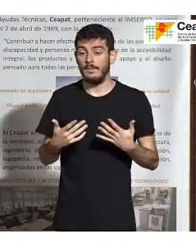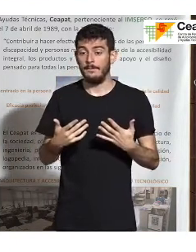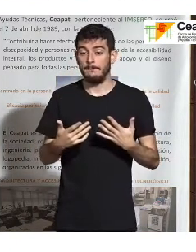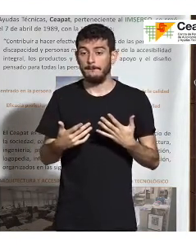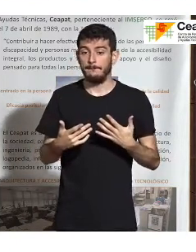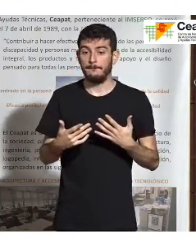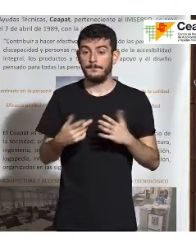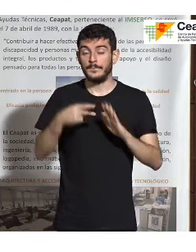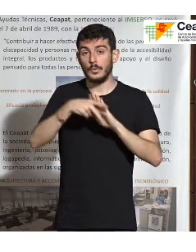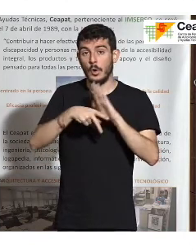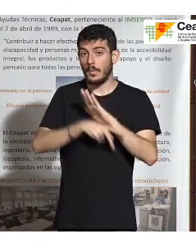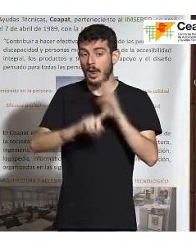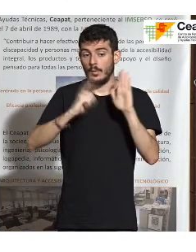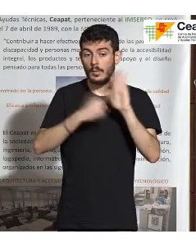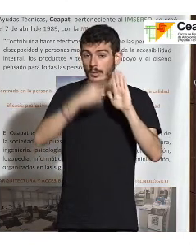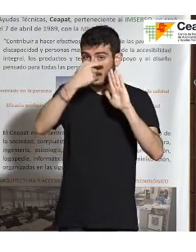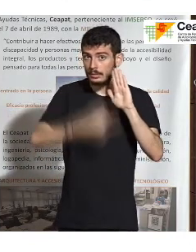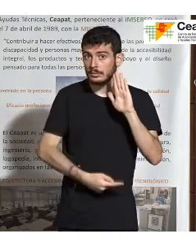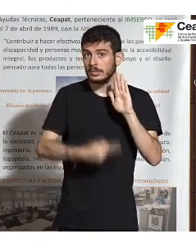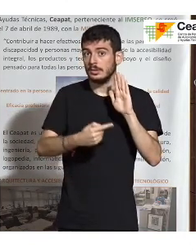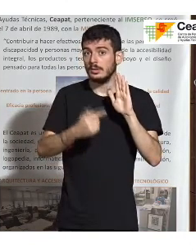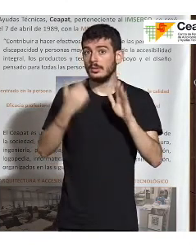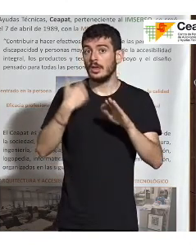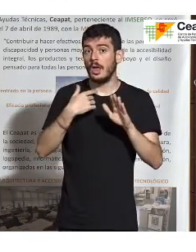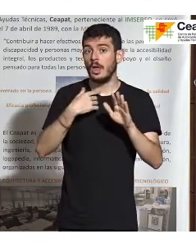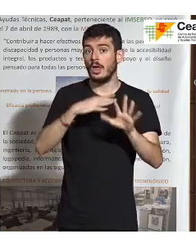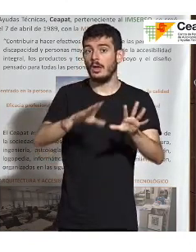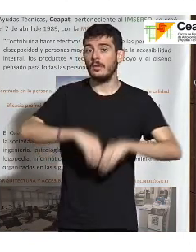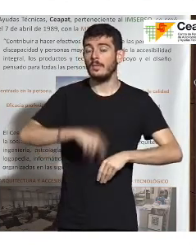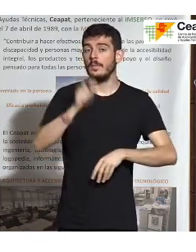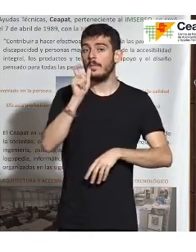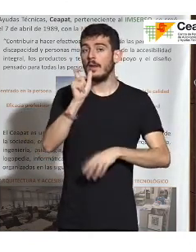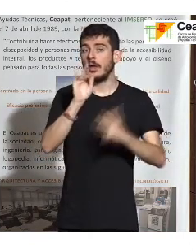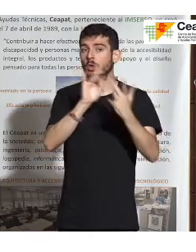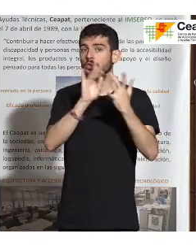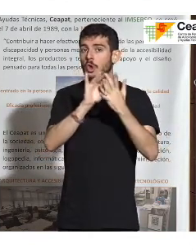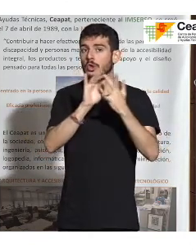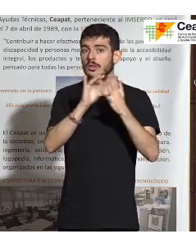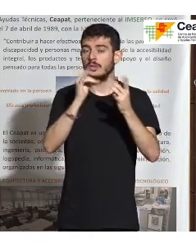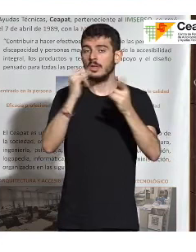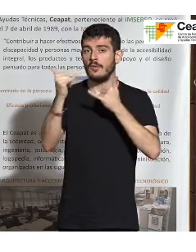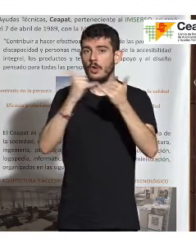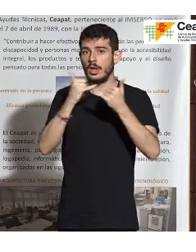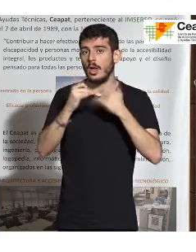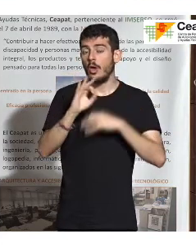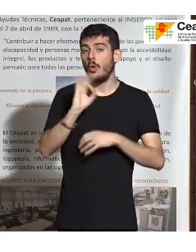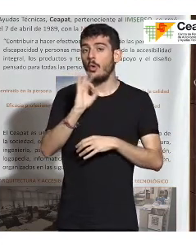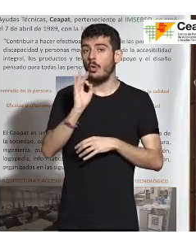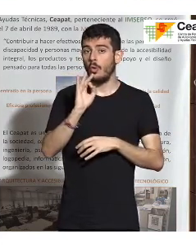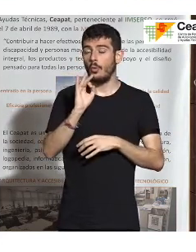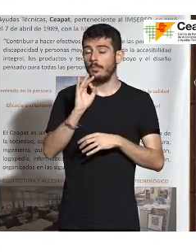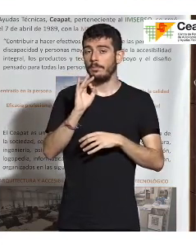toda la norma ha omitido la palabra de conexión o telefónica, contacto telefónico, con